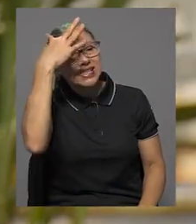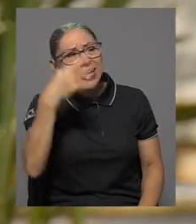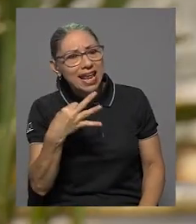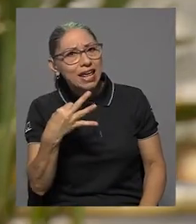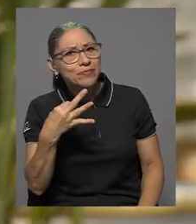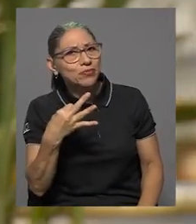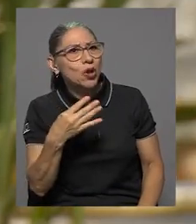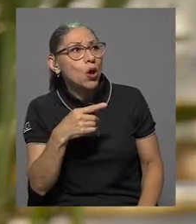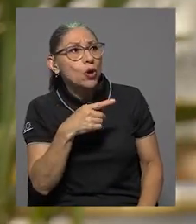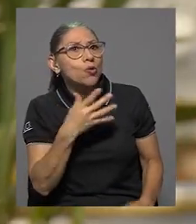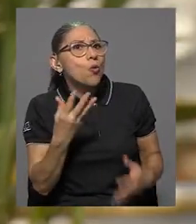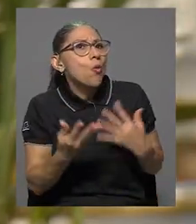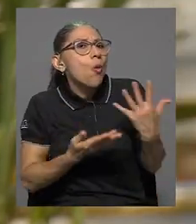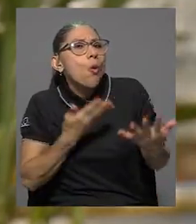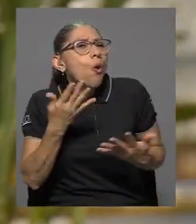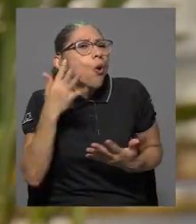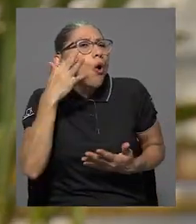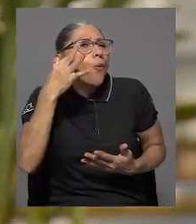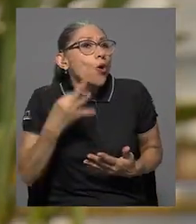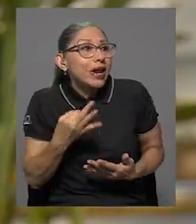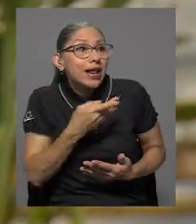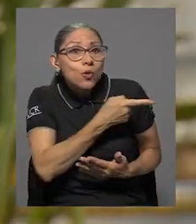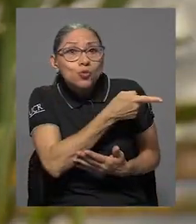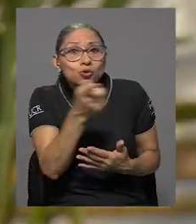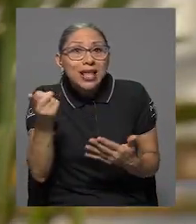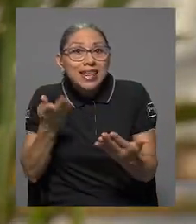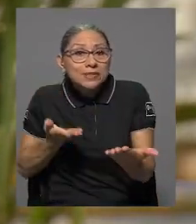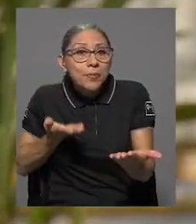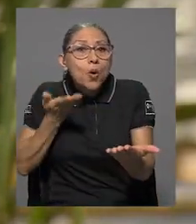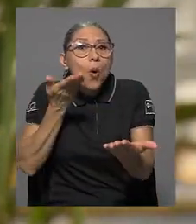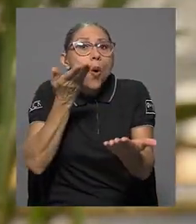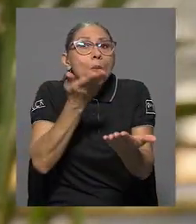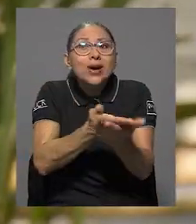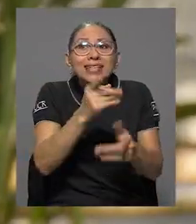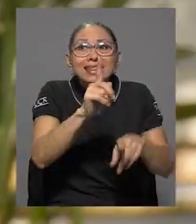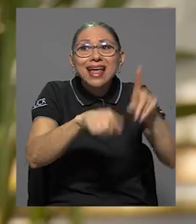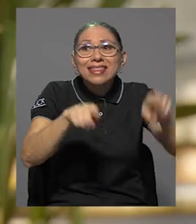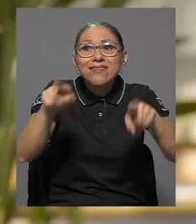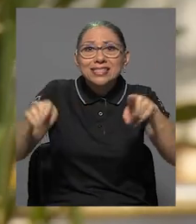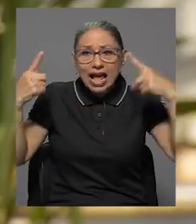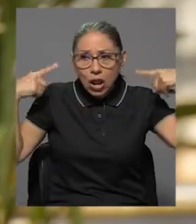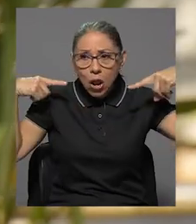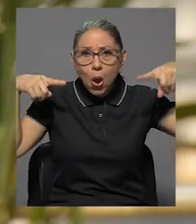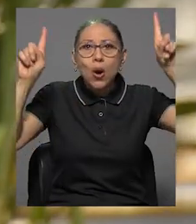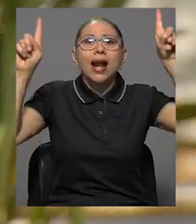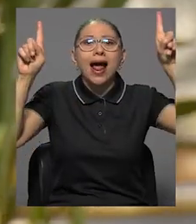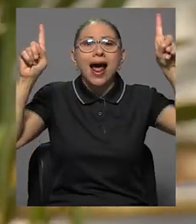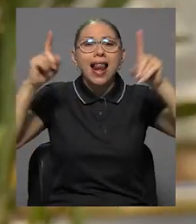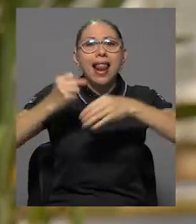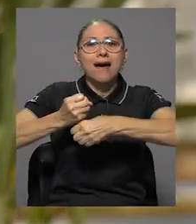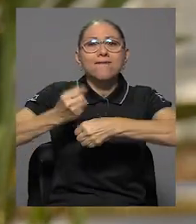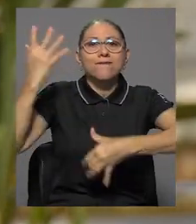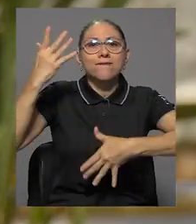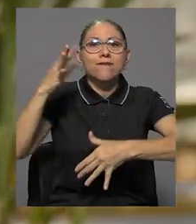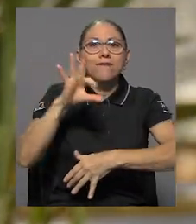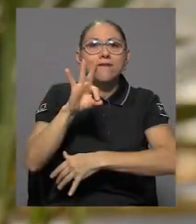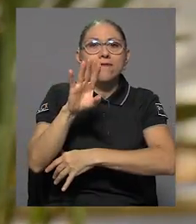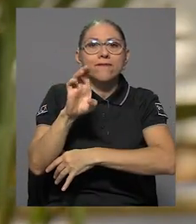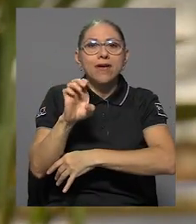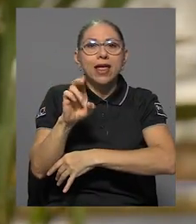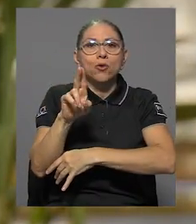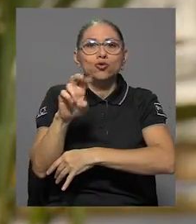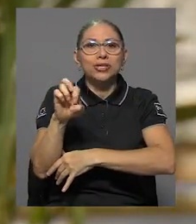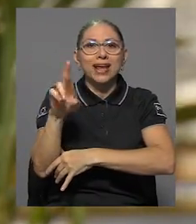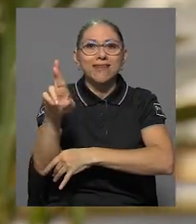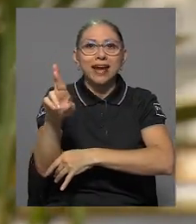¿Cómo creen ustedes que va a influir el que ustedes como propuesta tan diversa llegaran a la FEUR? ¿Cómo va a influir no